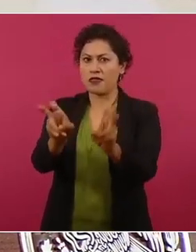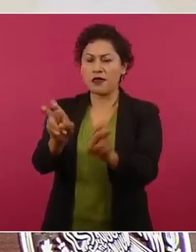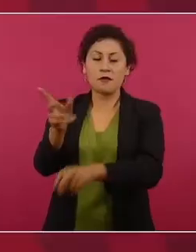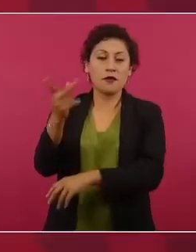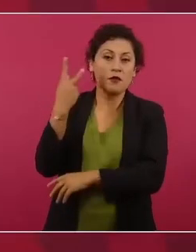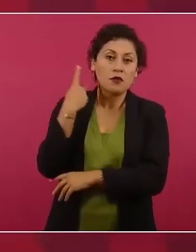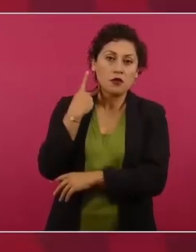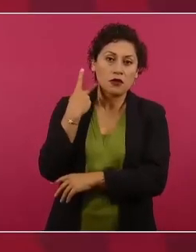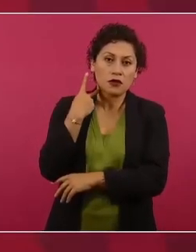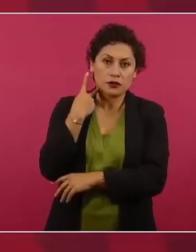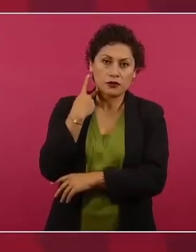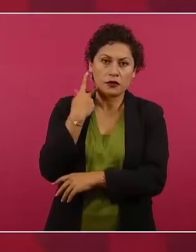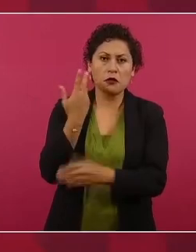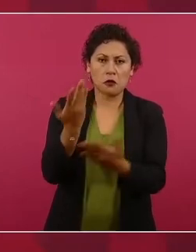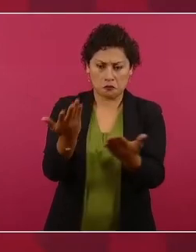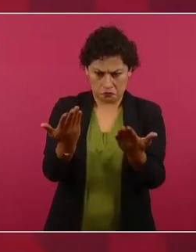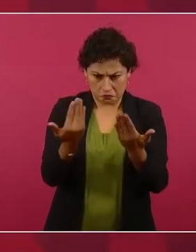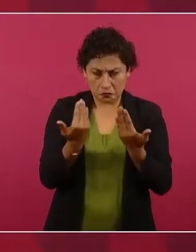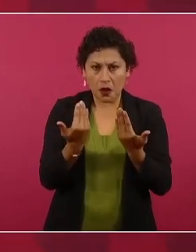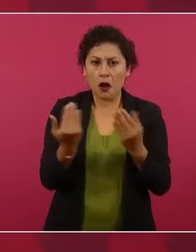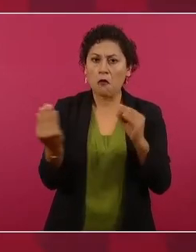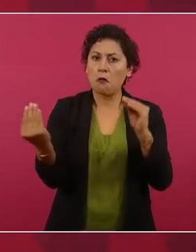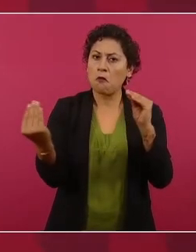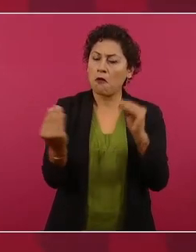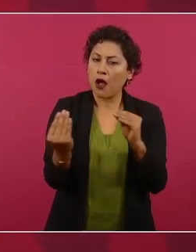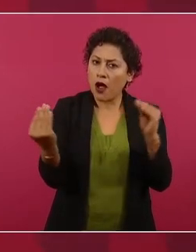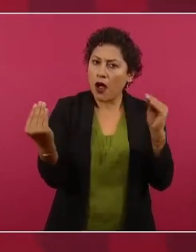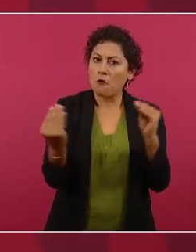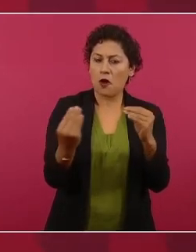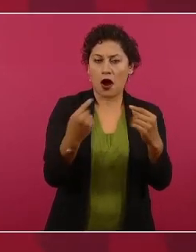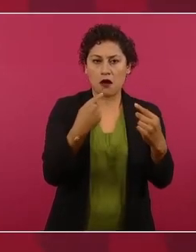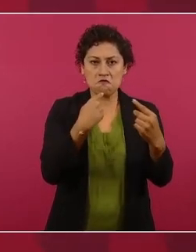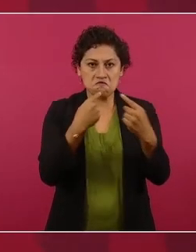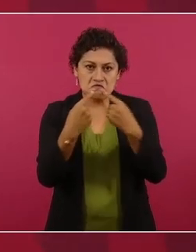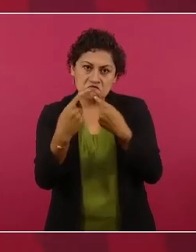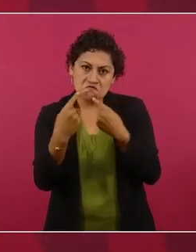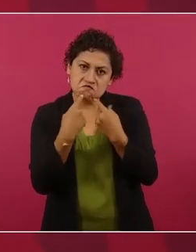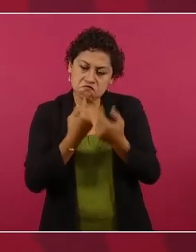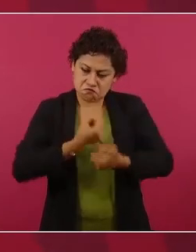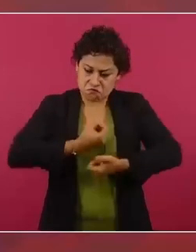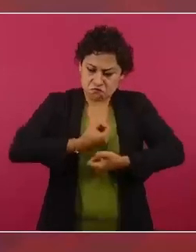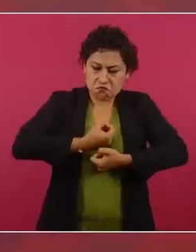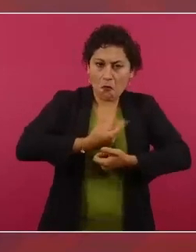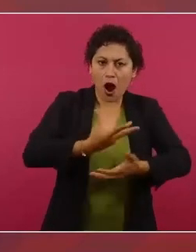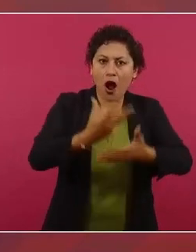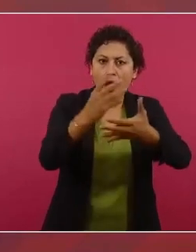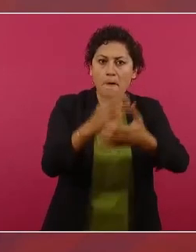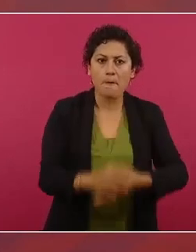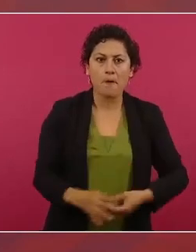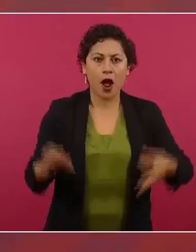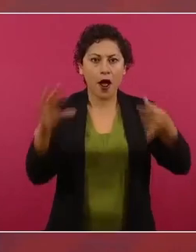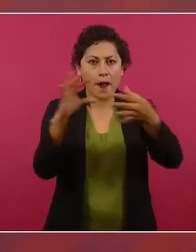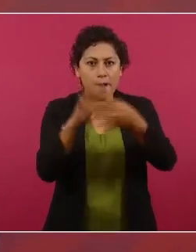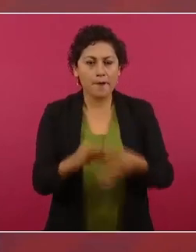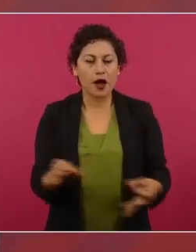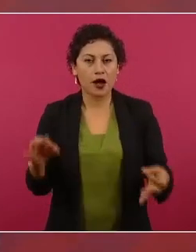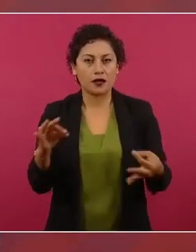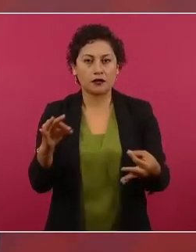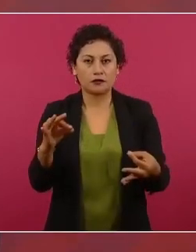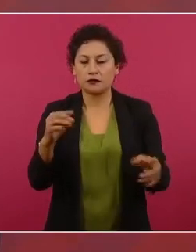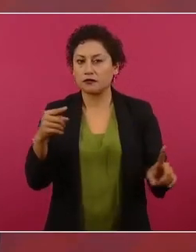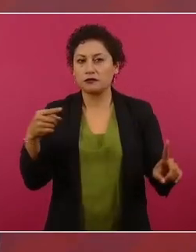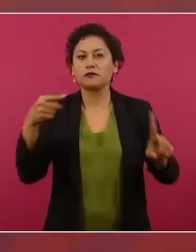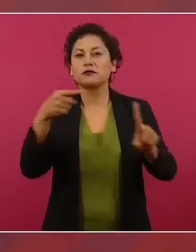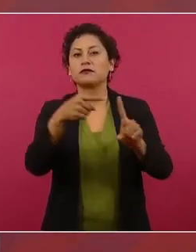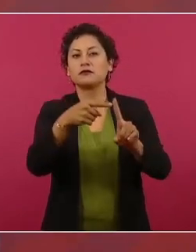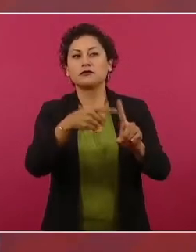con debate, con argumentos, defendiendo a los